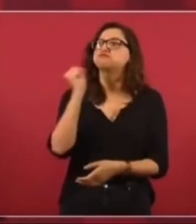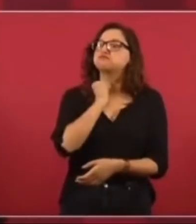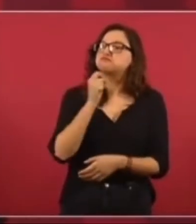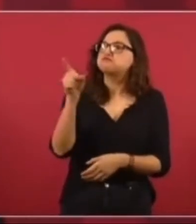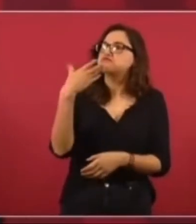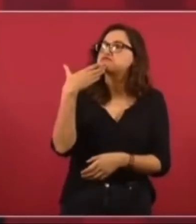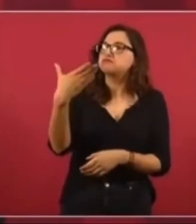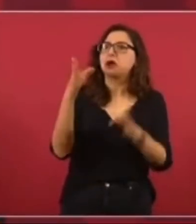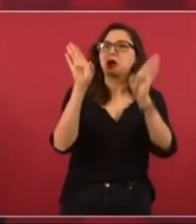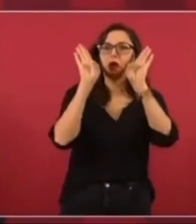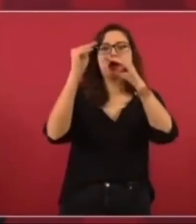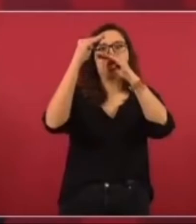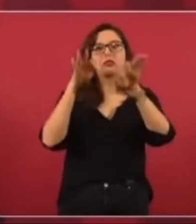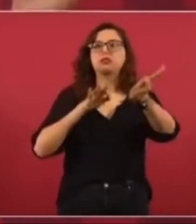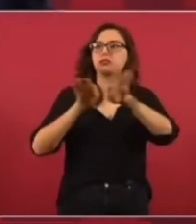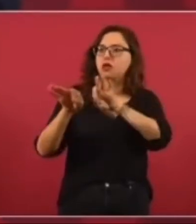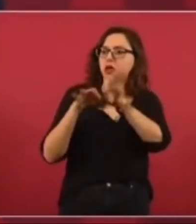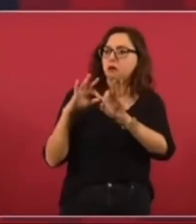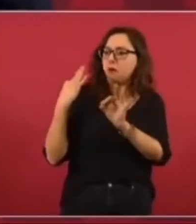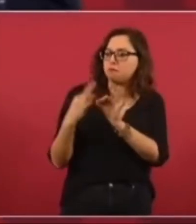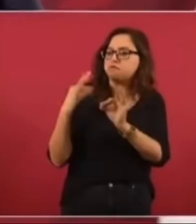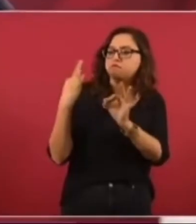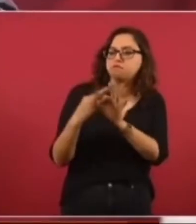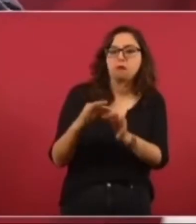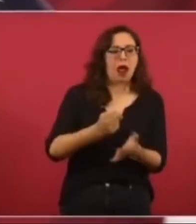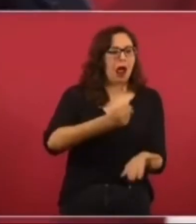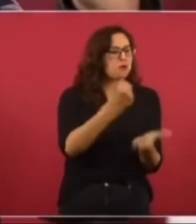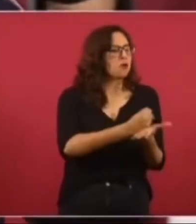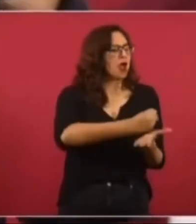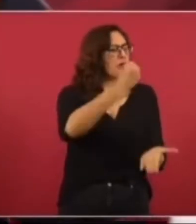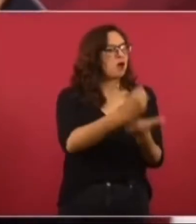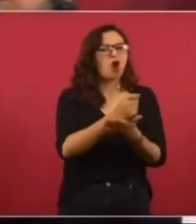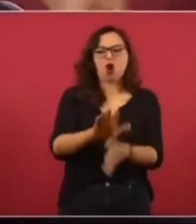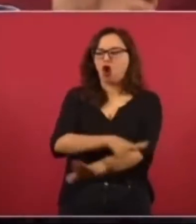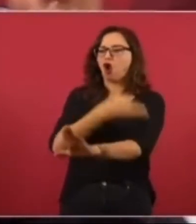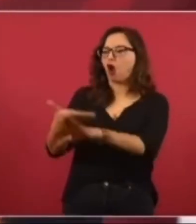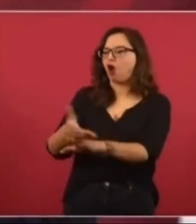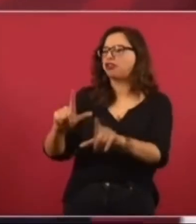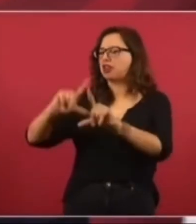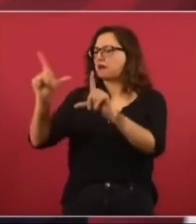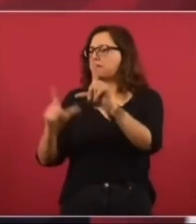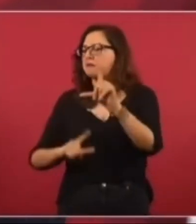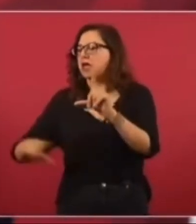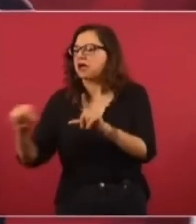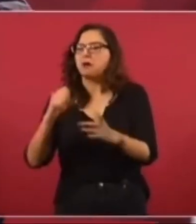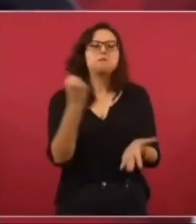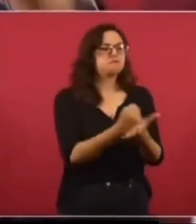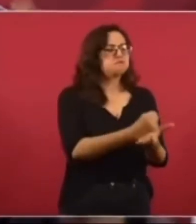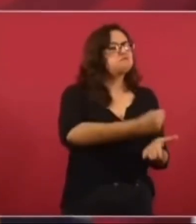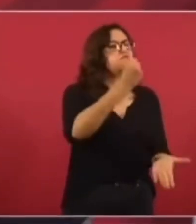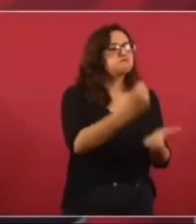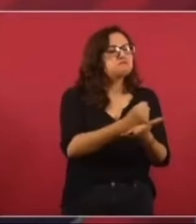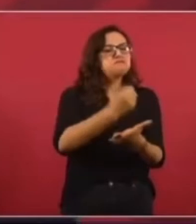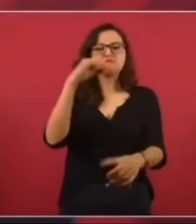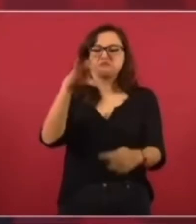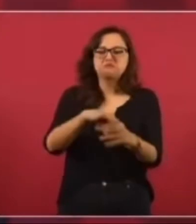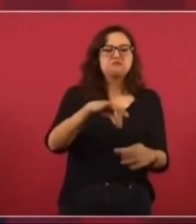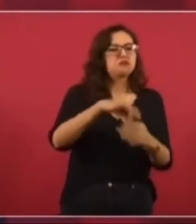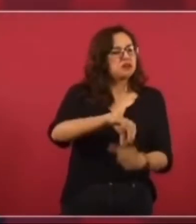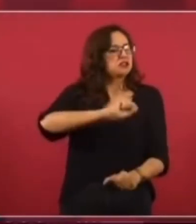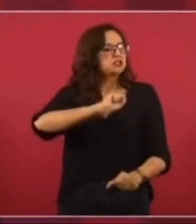conservadores, todo lo que perjudicaba al pueblo lo aprobaban, todo lo que beneficiaba